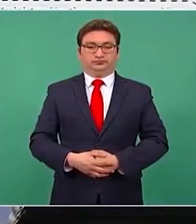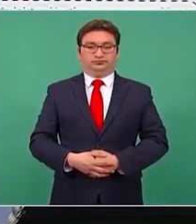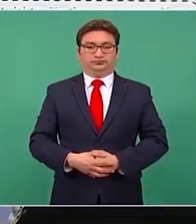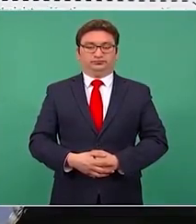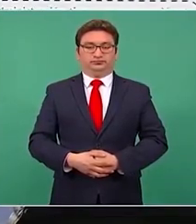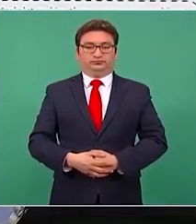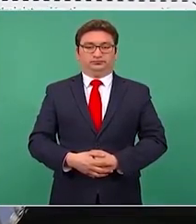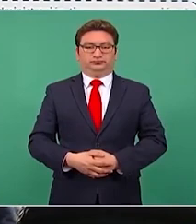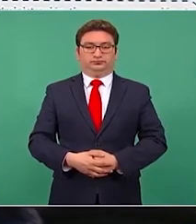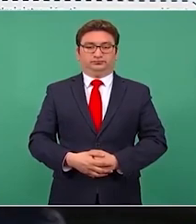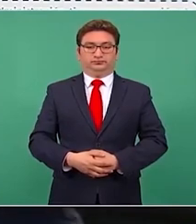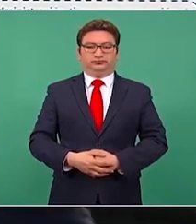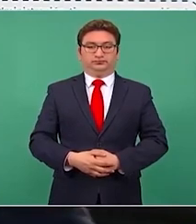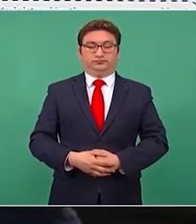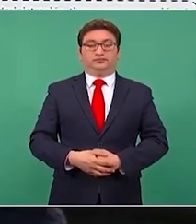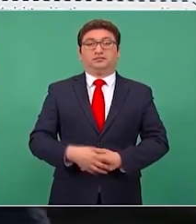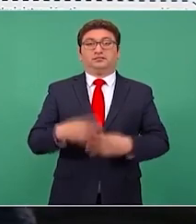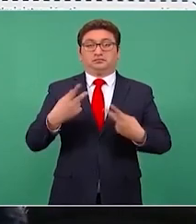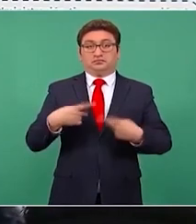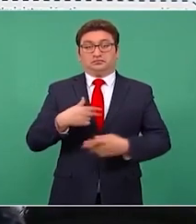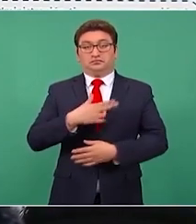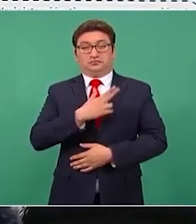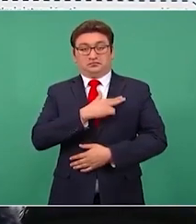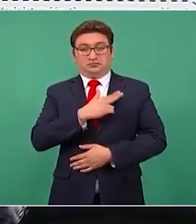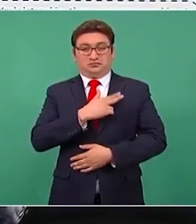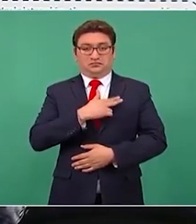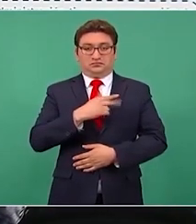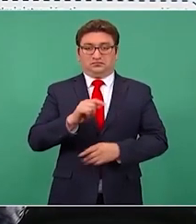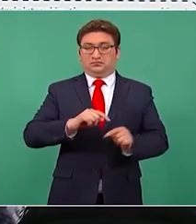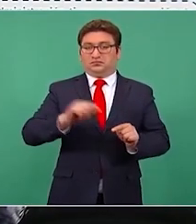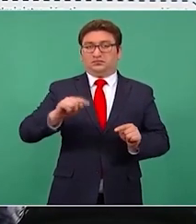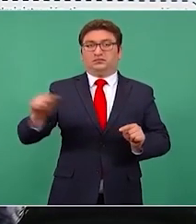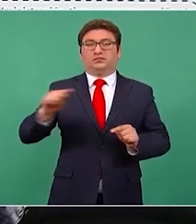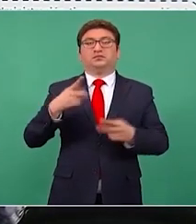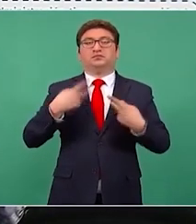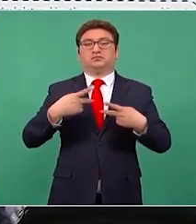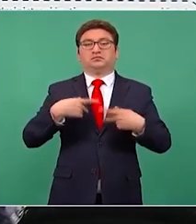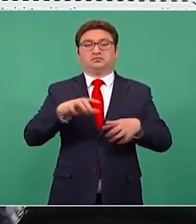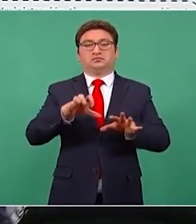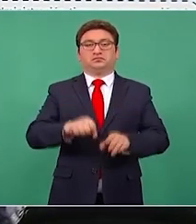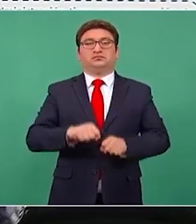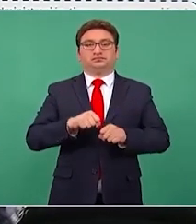Estos son heridos y detenidos.